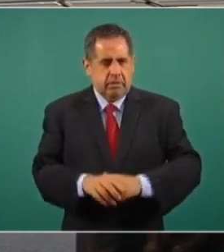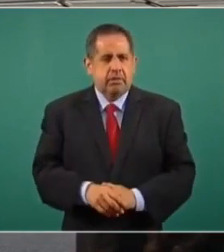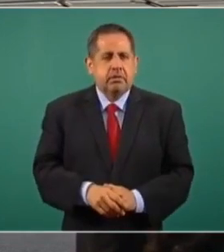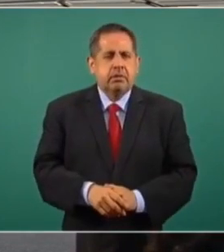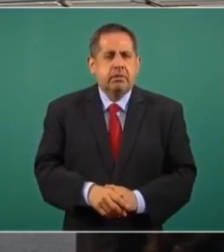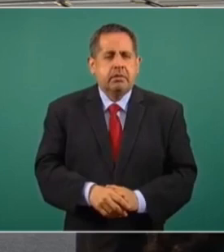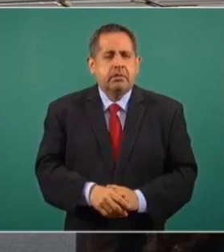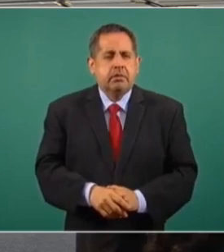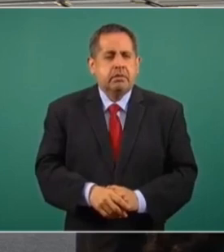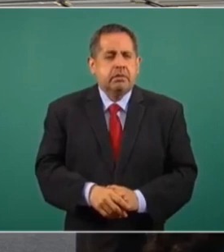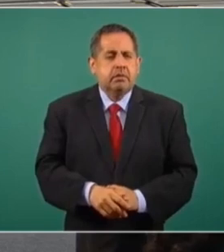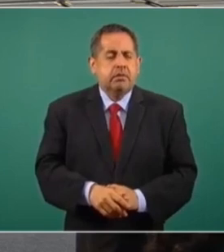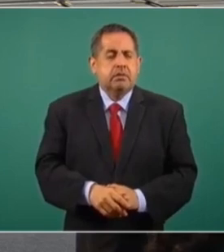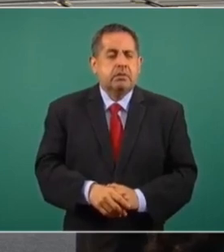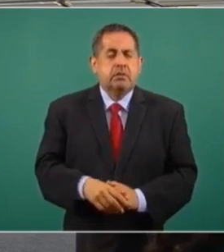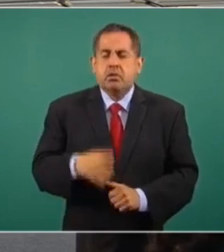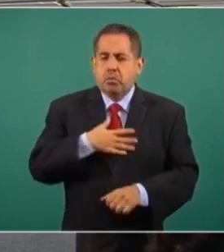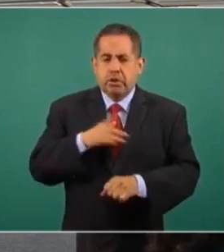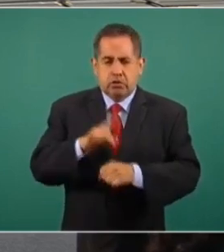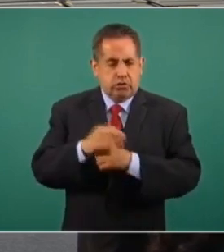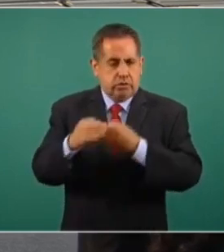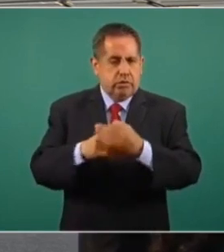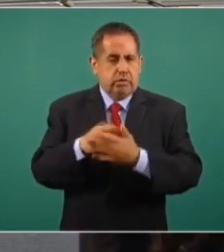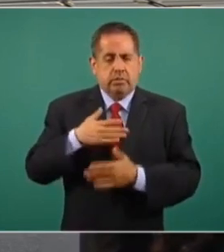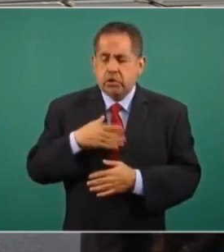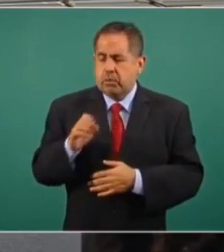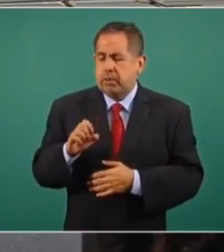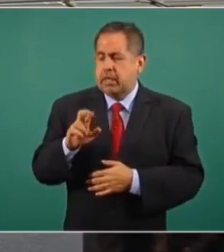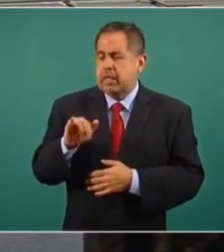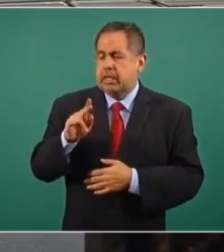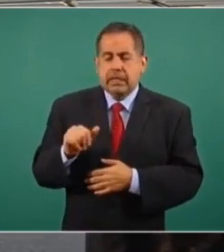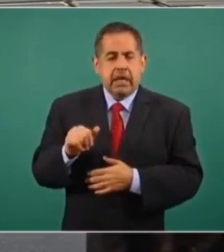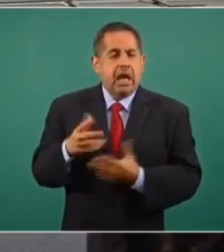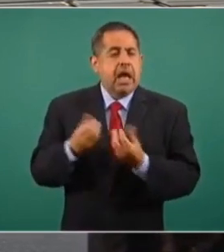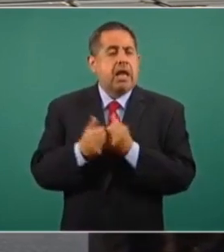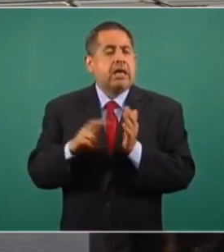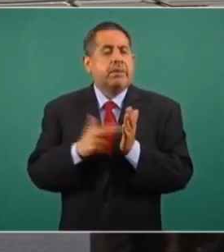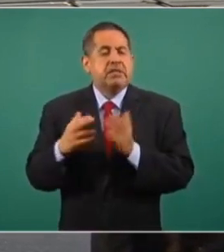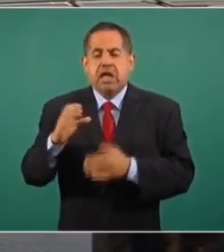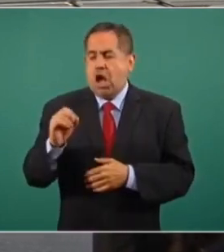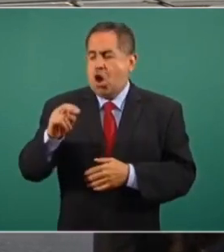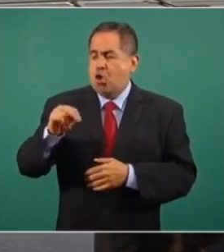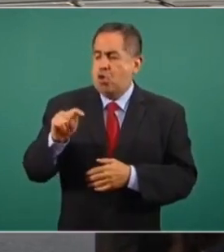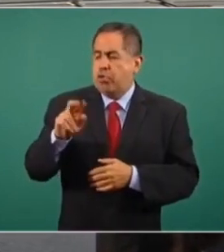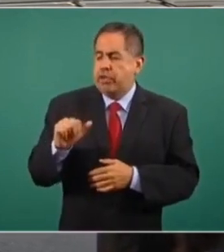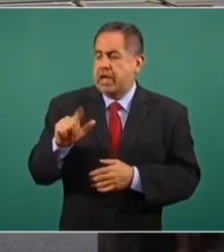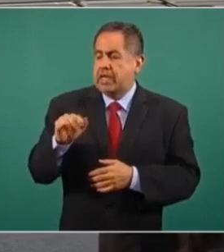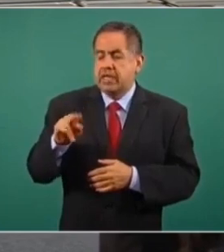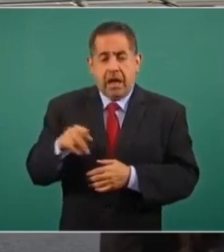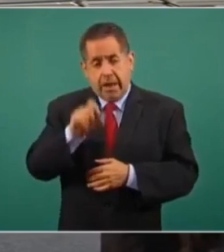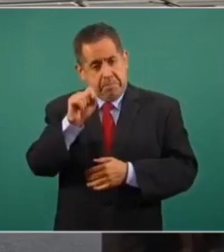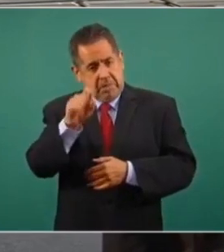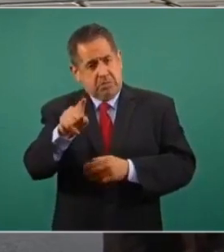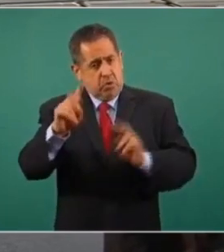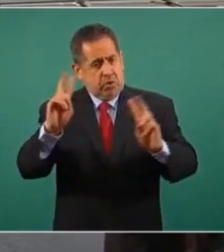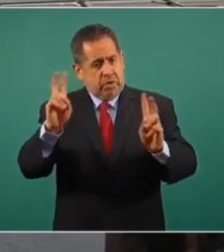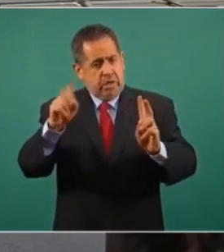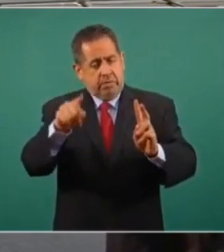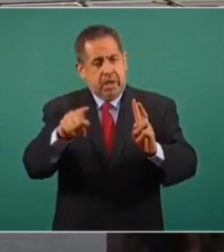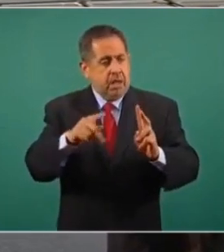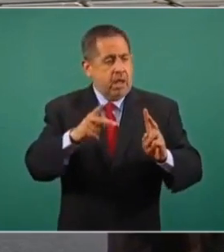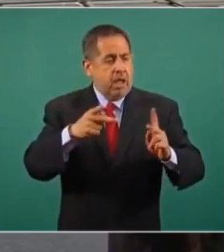Buenos días a todos. Erika Ramírez de la revista Contralínea. Justo en torno a este tema de la